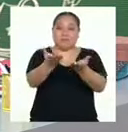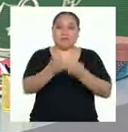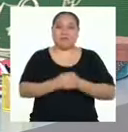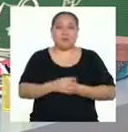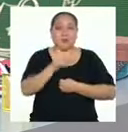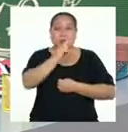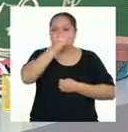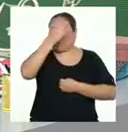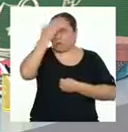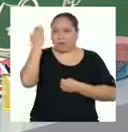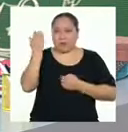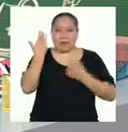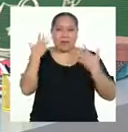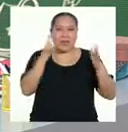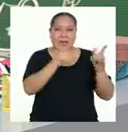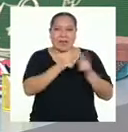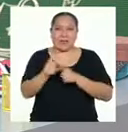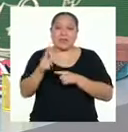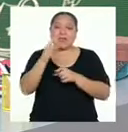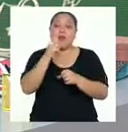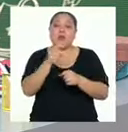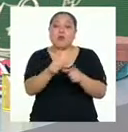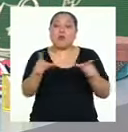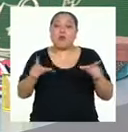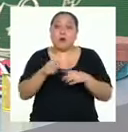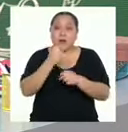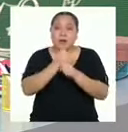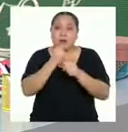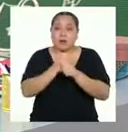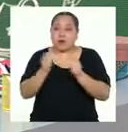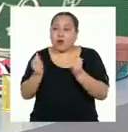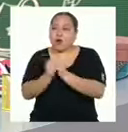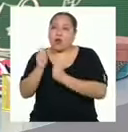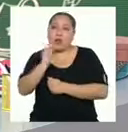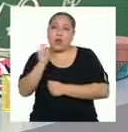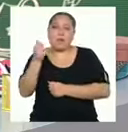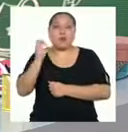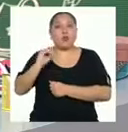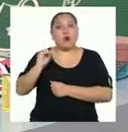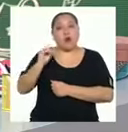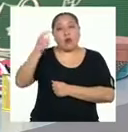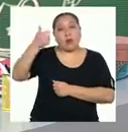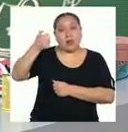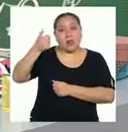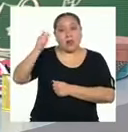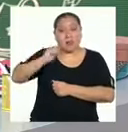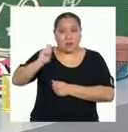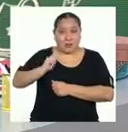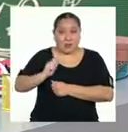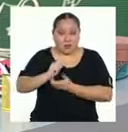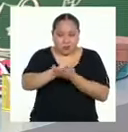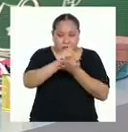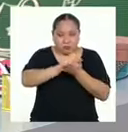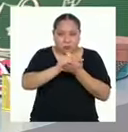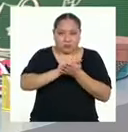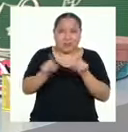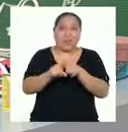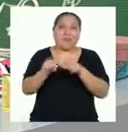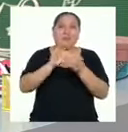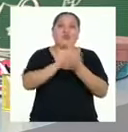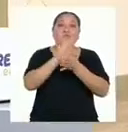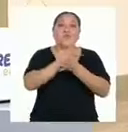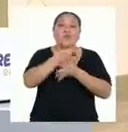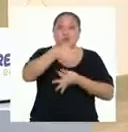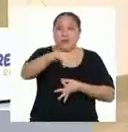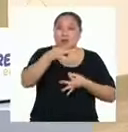No olviden tener listo el espacio donde van a trabajar, junto a su lápiz o lapicero para tomar notas, así como sus hojas de reuso.